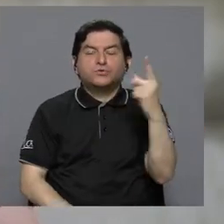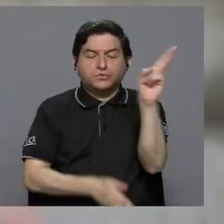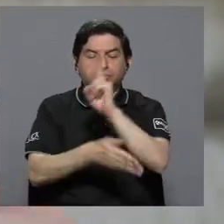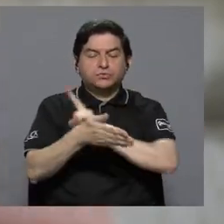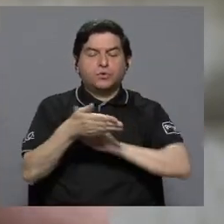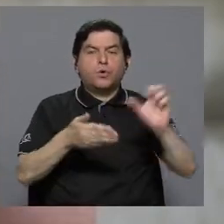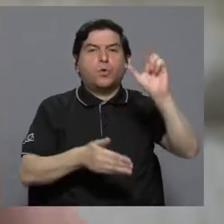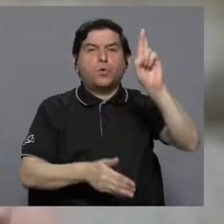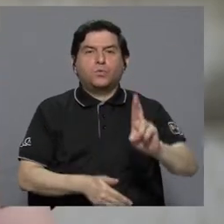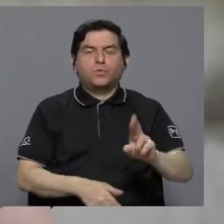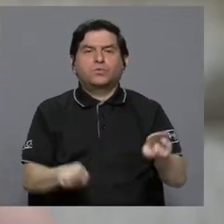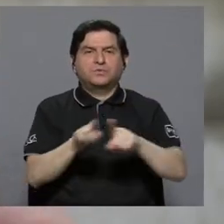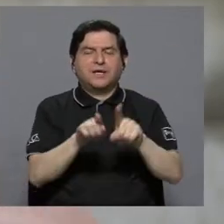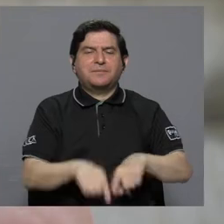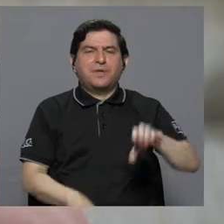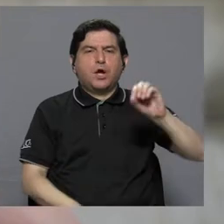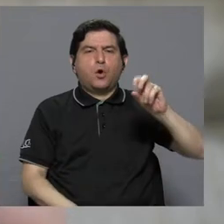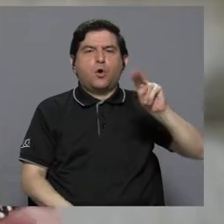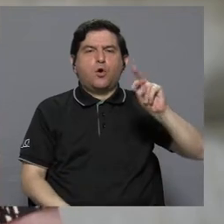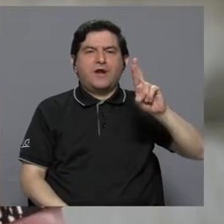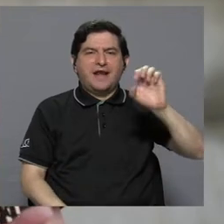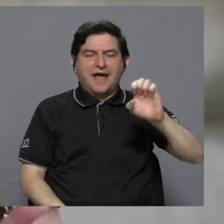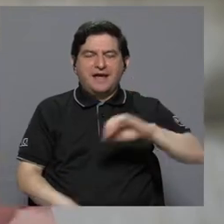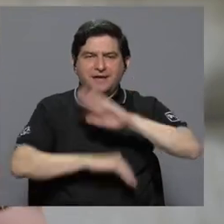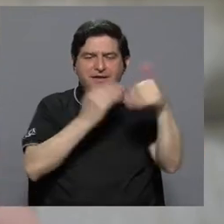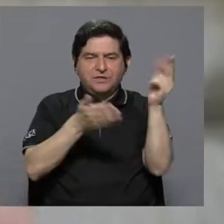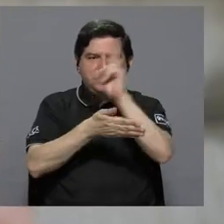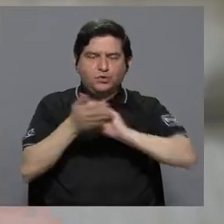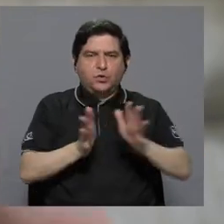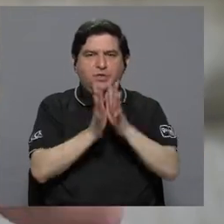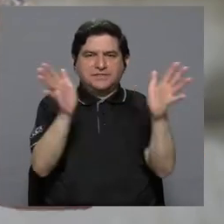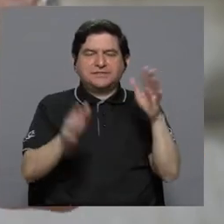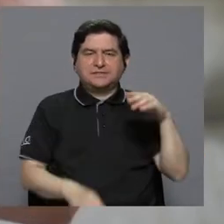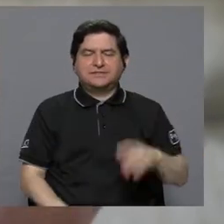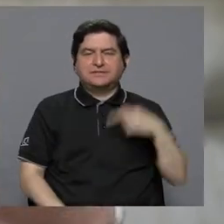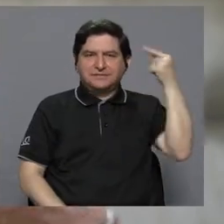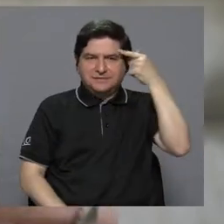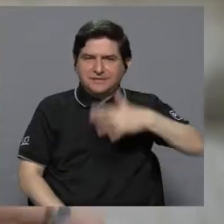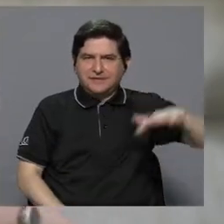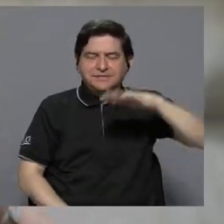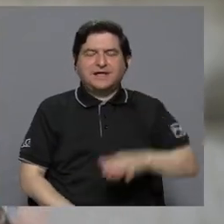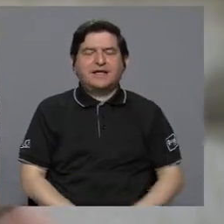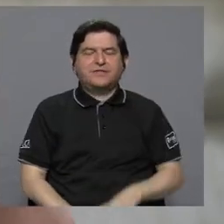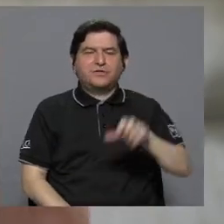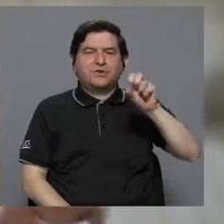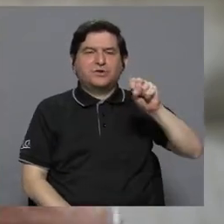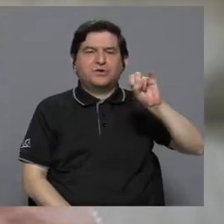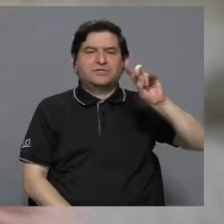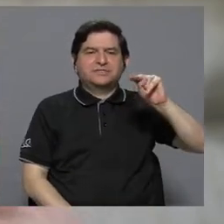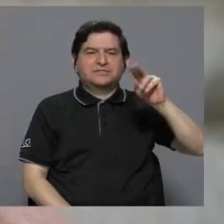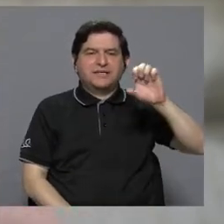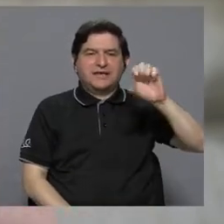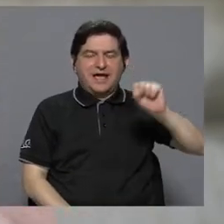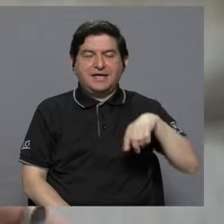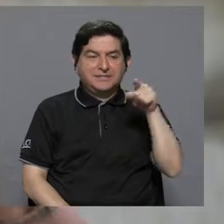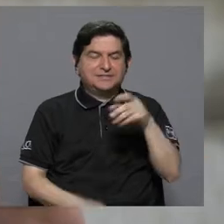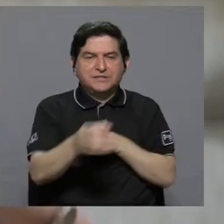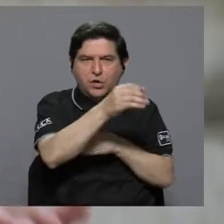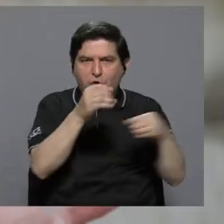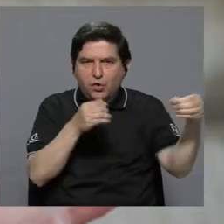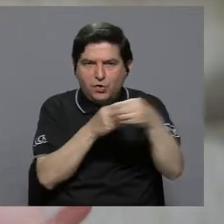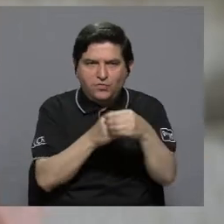Universidad de Costa Rica, el CONARE, todas las universidades públicas estatales, el SINAES, que es la agencia, digamos, que